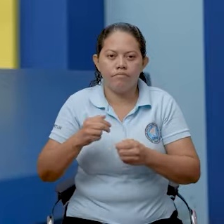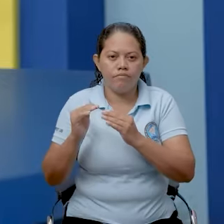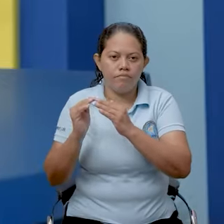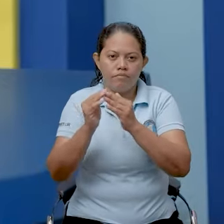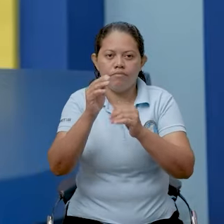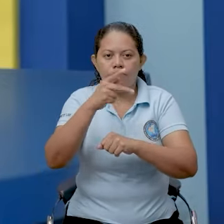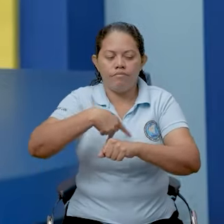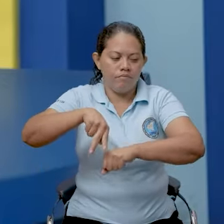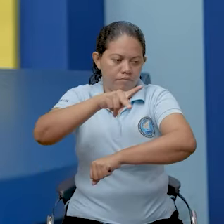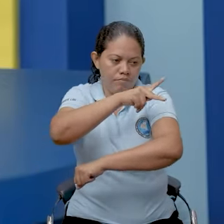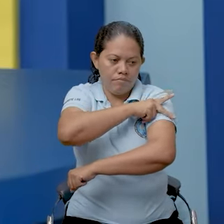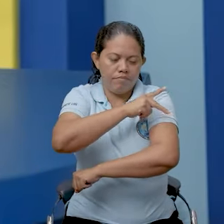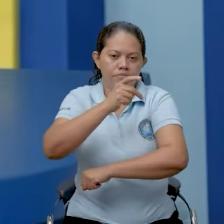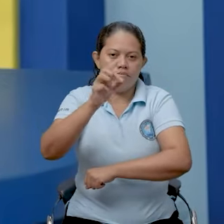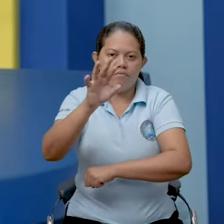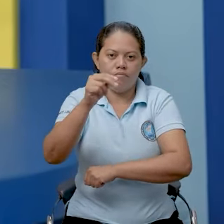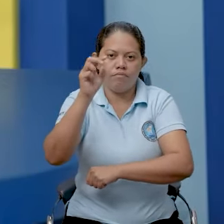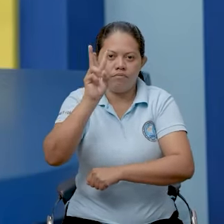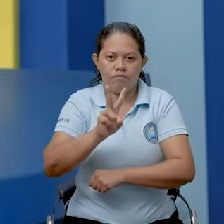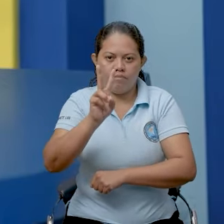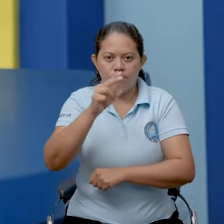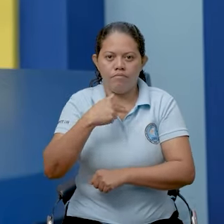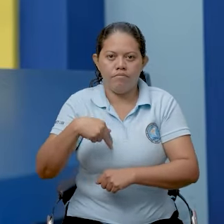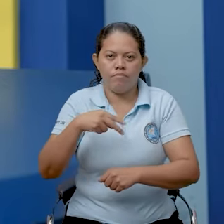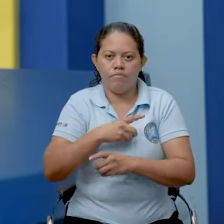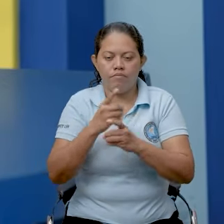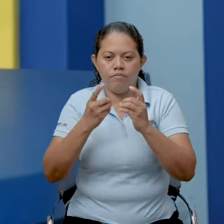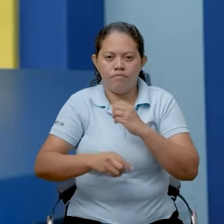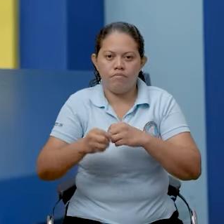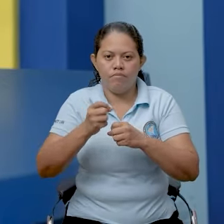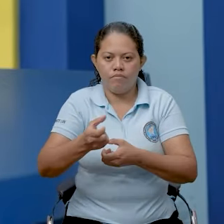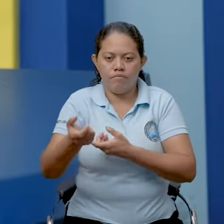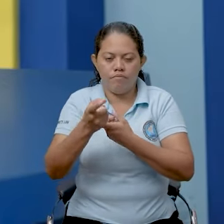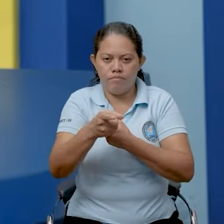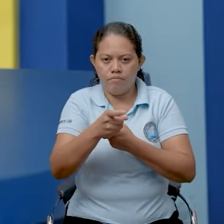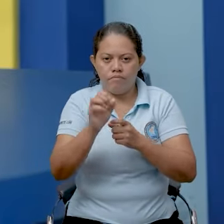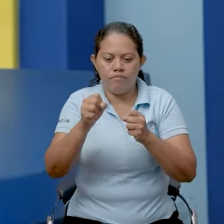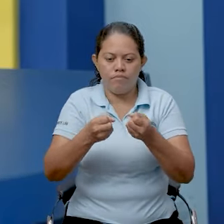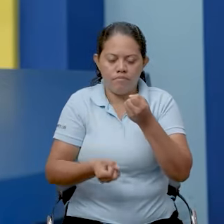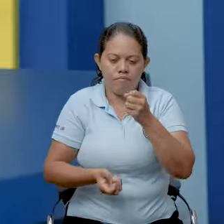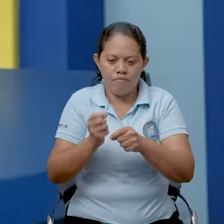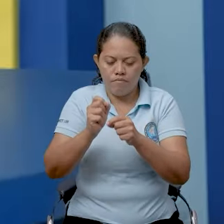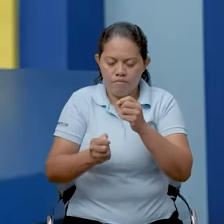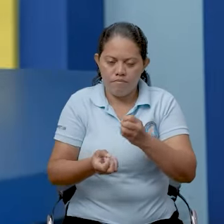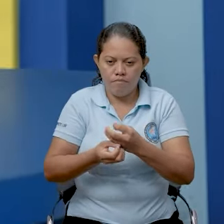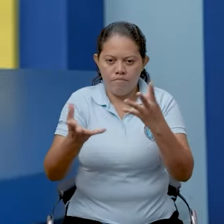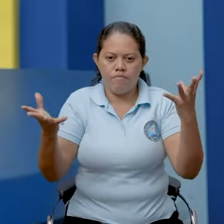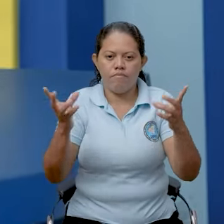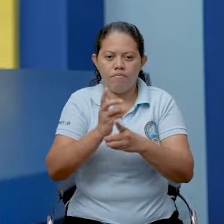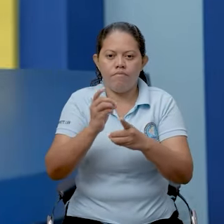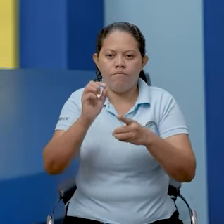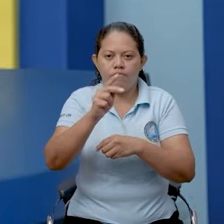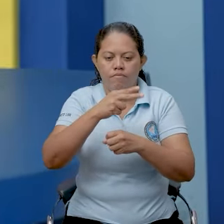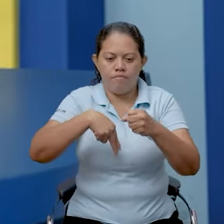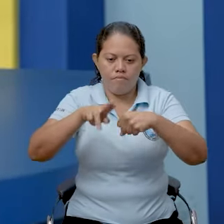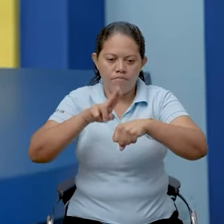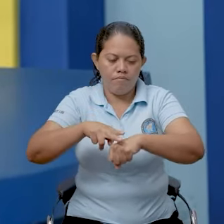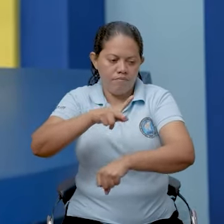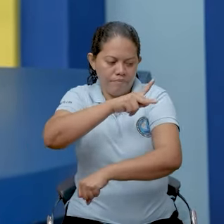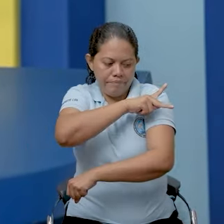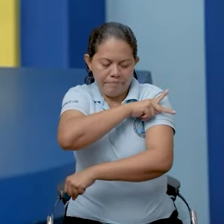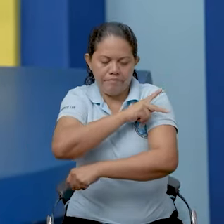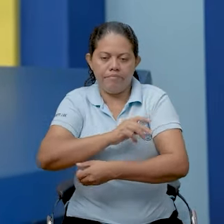la comisionada general Hilda Murillo, segunda jefa de la Dirección de Armas, Explosivos y Municiones DAEM de la Policía